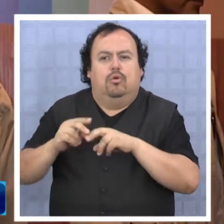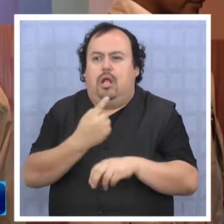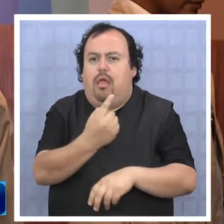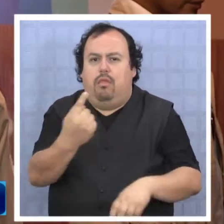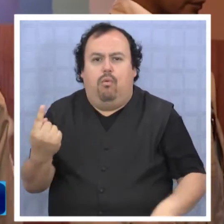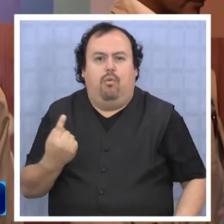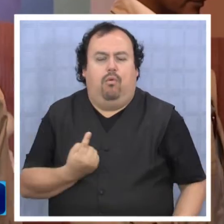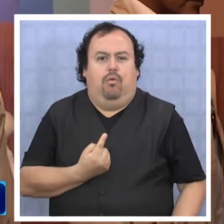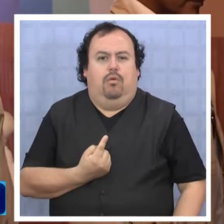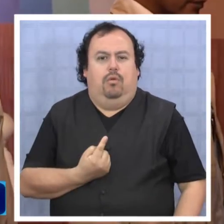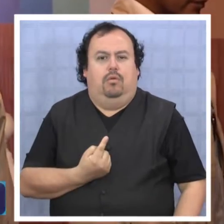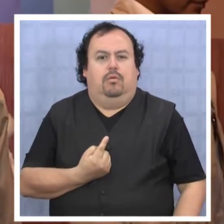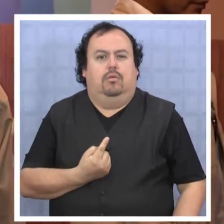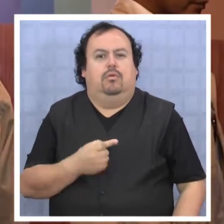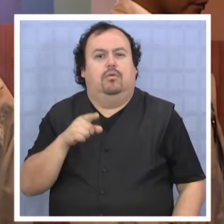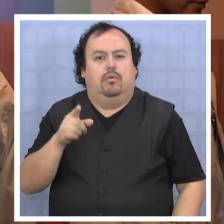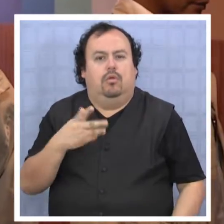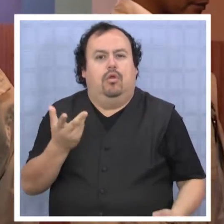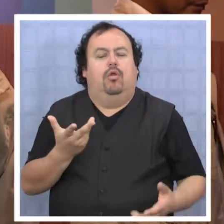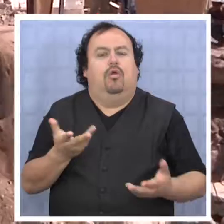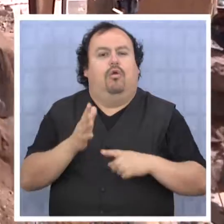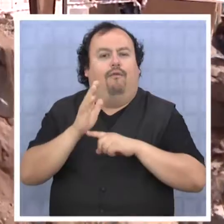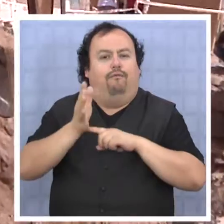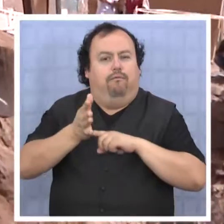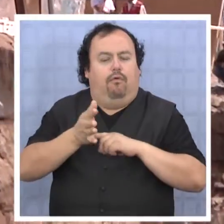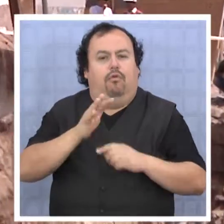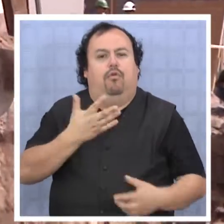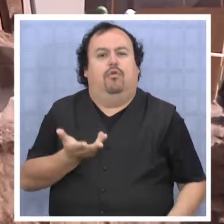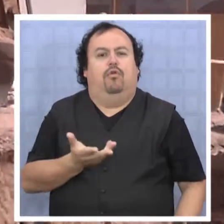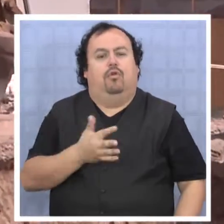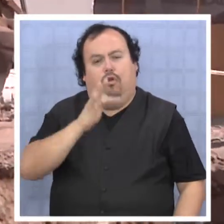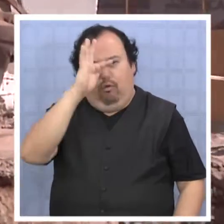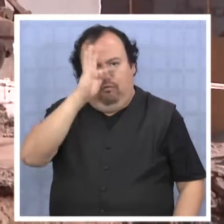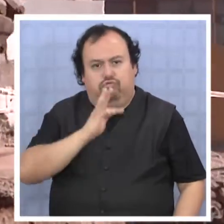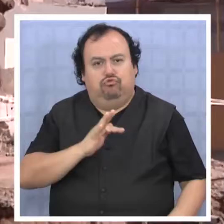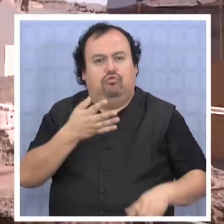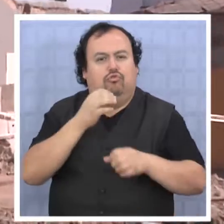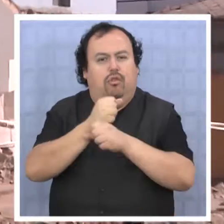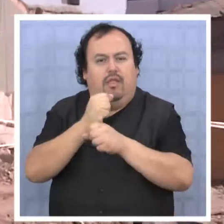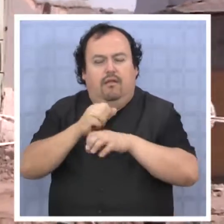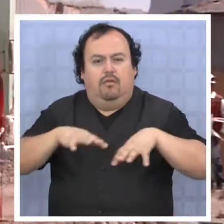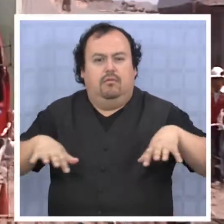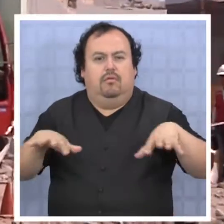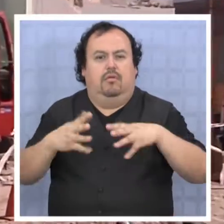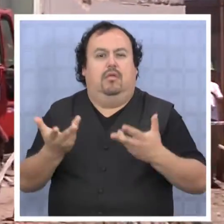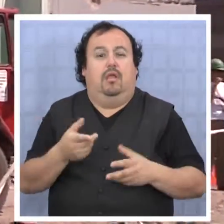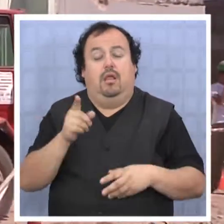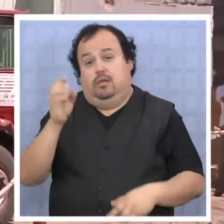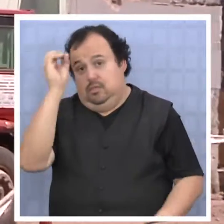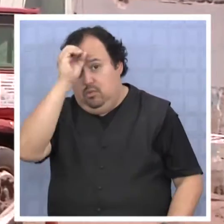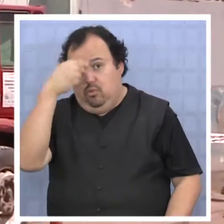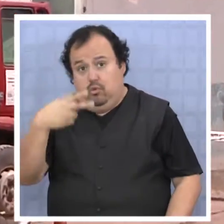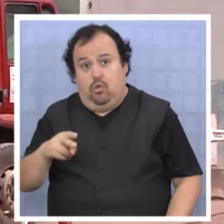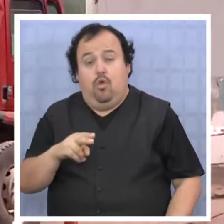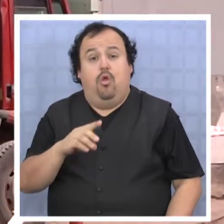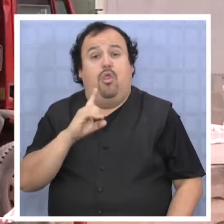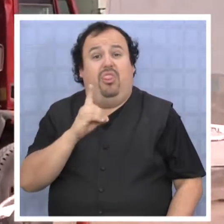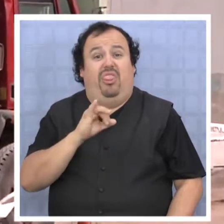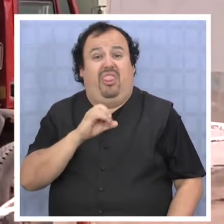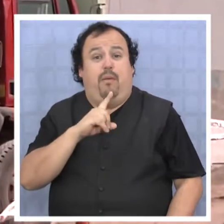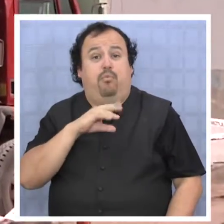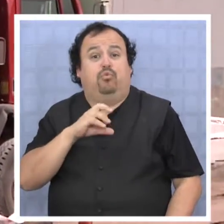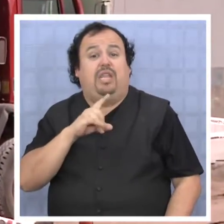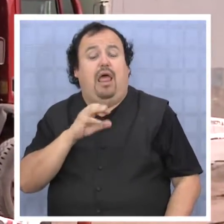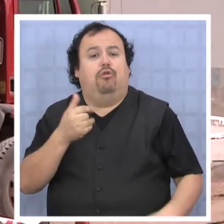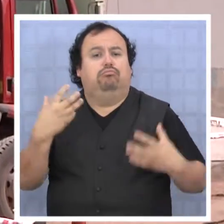involucrado cada uno de estos personales, de estos funcionarios. Según el diputado Gutiérrez, es importante establecer